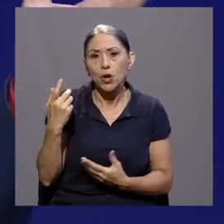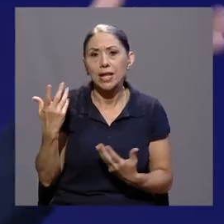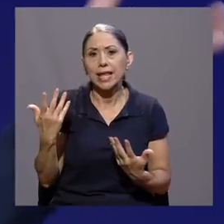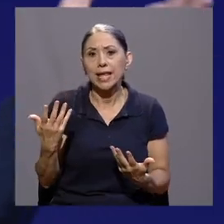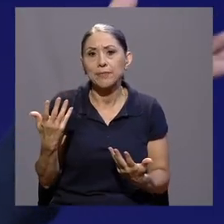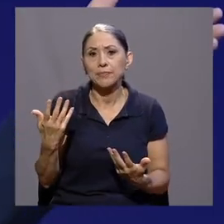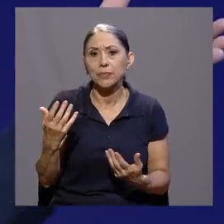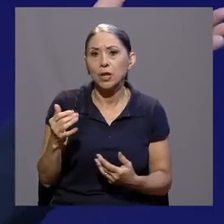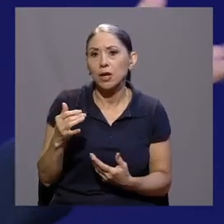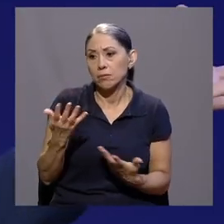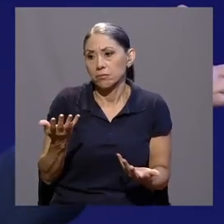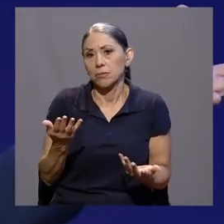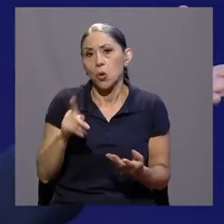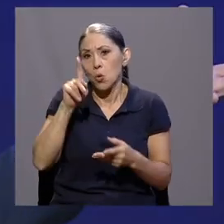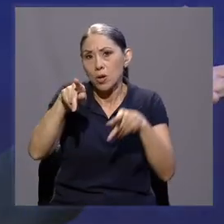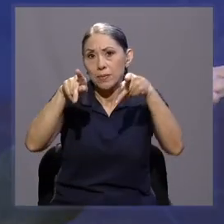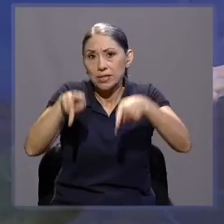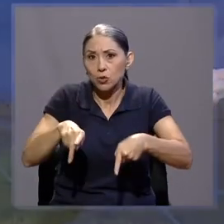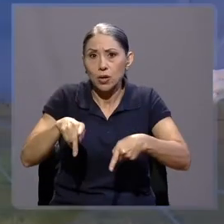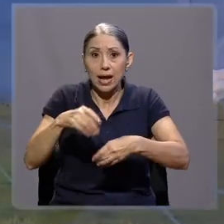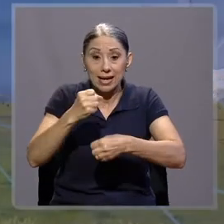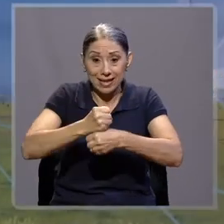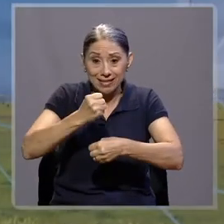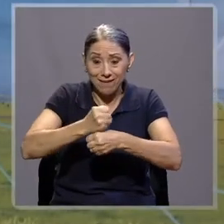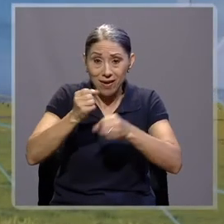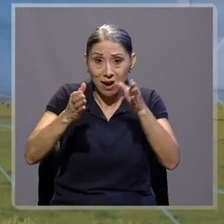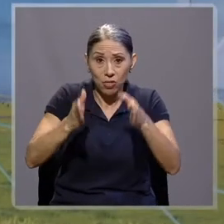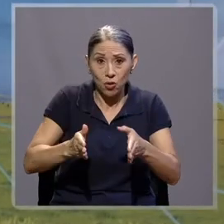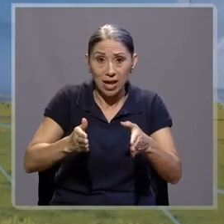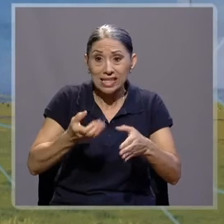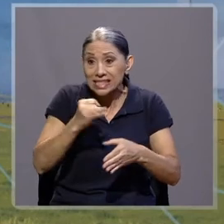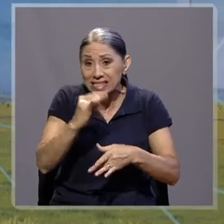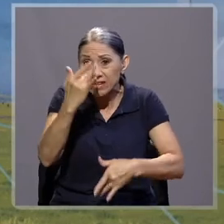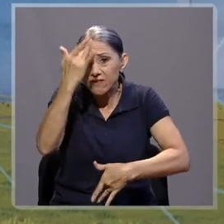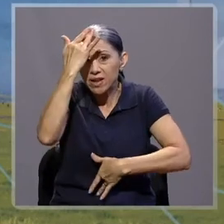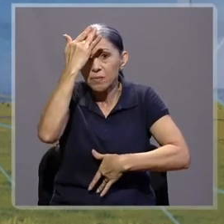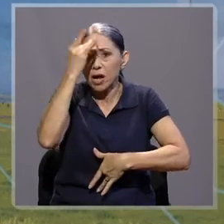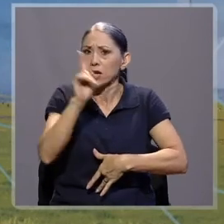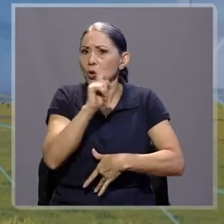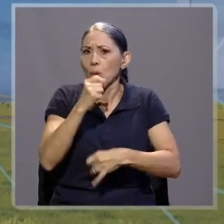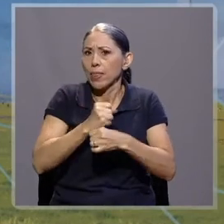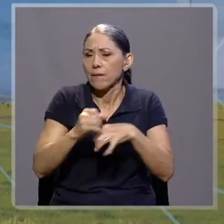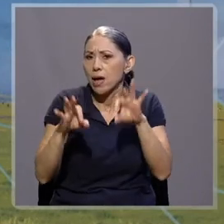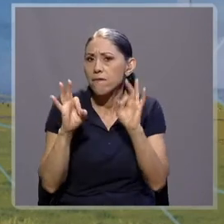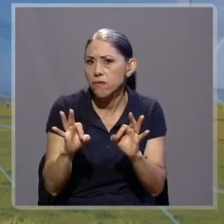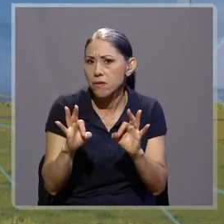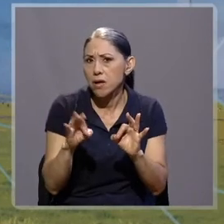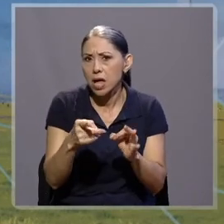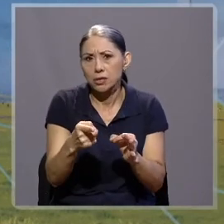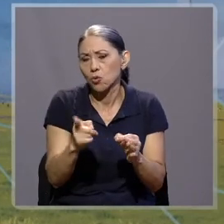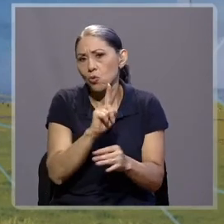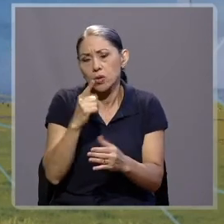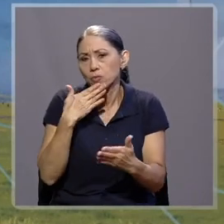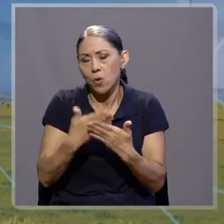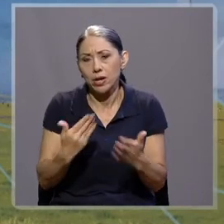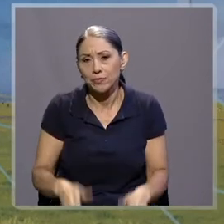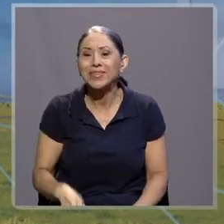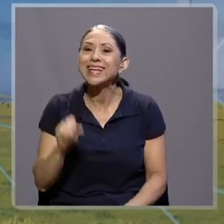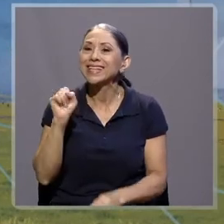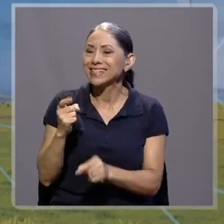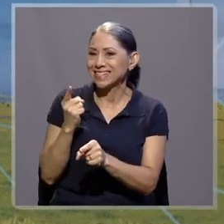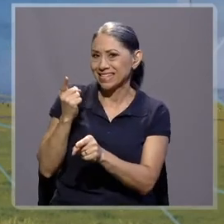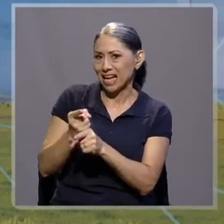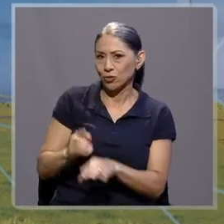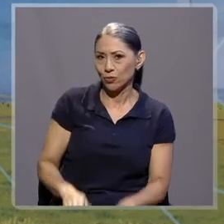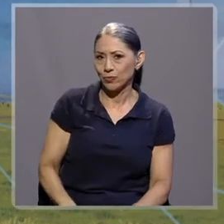colaboradora enferma no va a rendir lo suficiente y eso no es bueno para nadie. Exacto, sí, a nivel de lo que son, no todas las